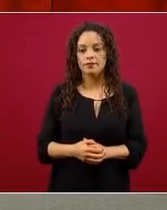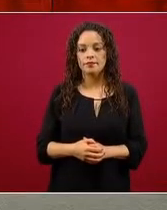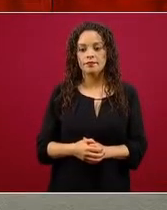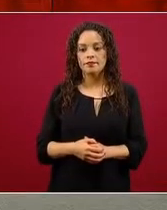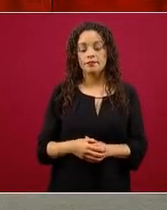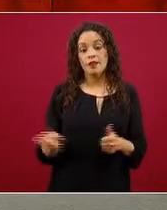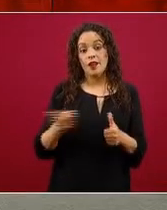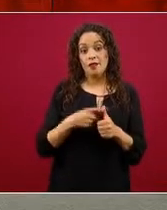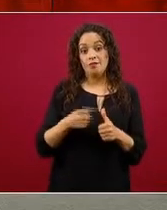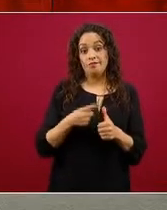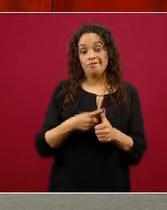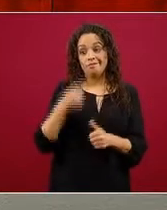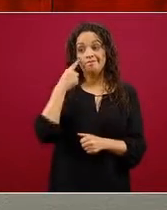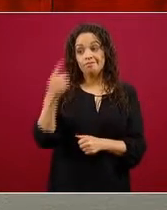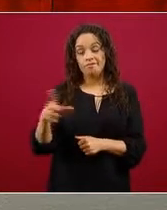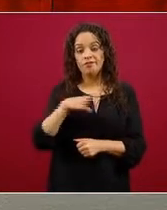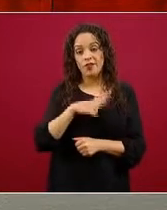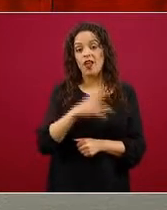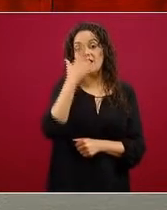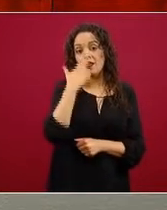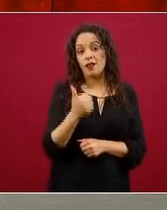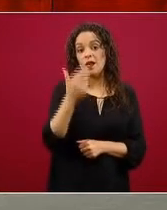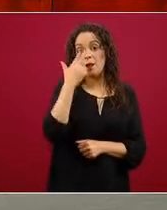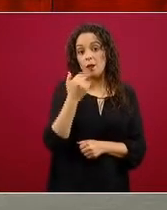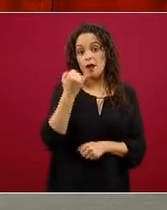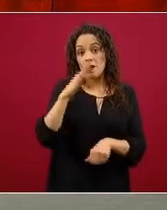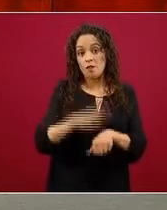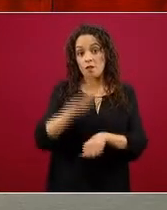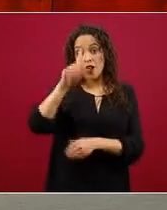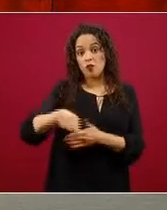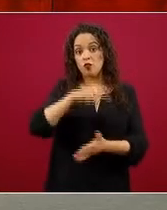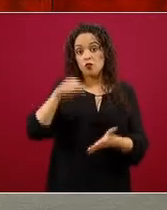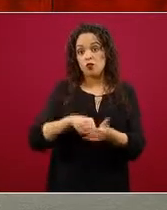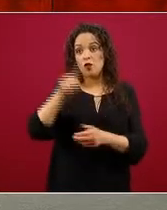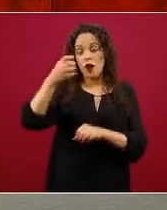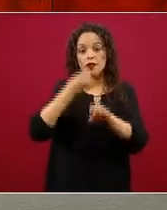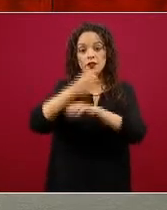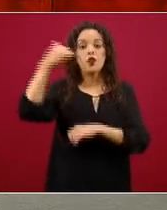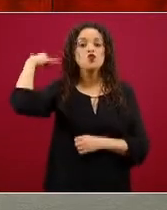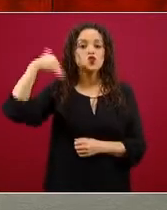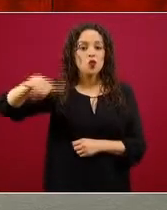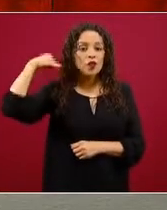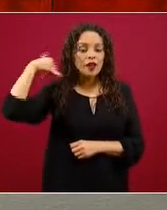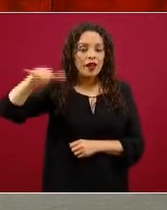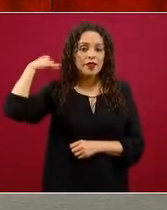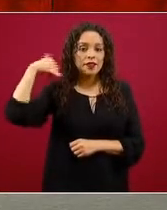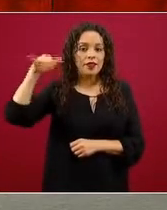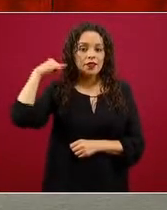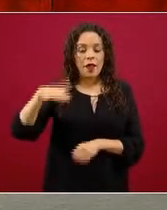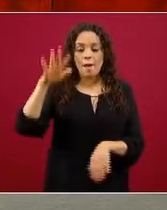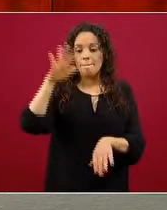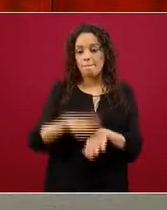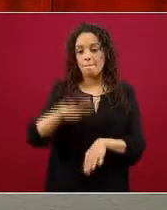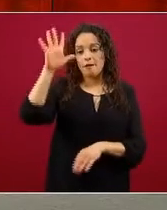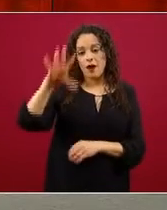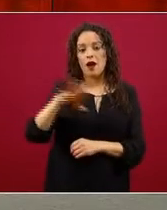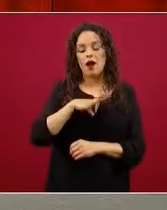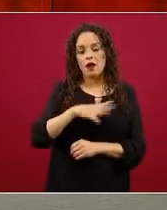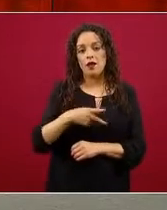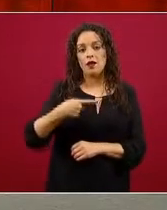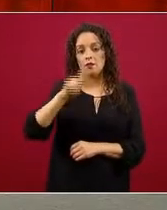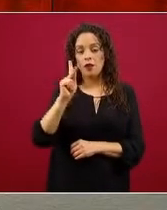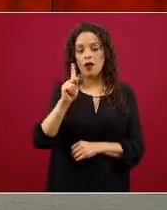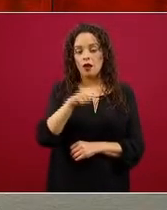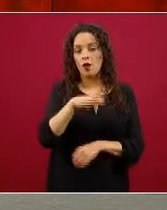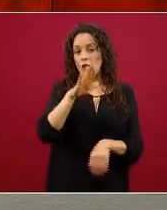y más en Yucatán, es donde hemos tenido el mayor, pero en general es